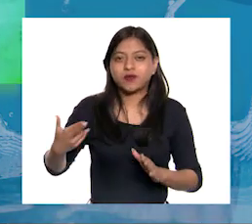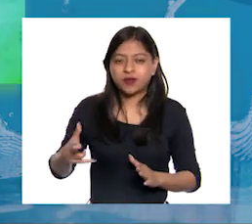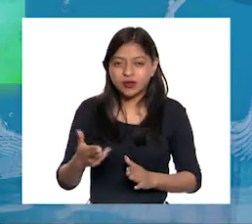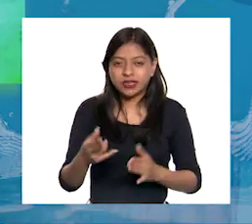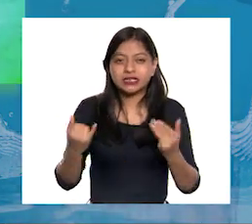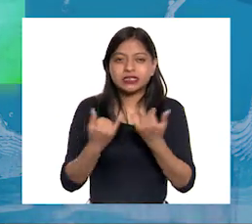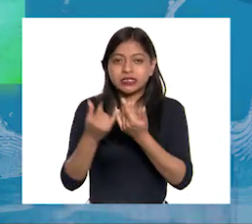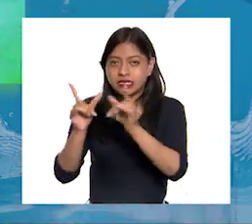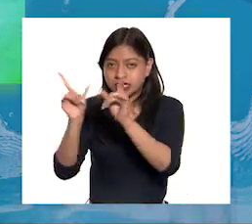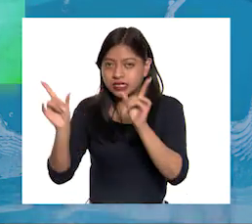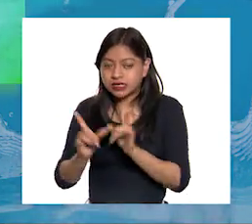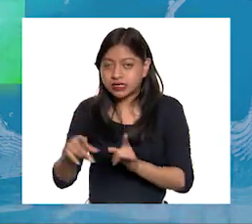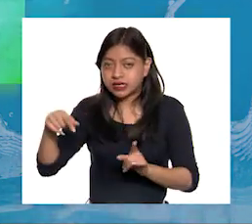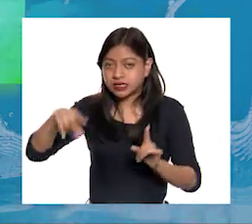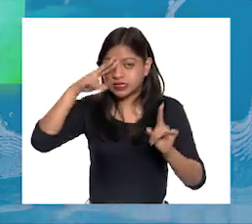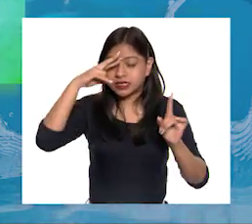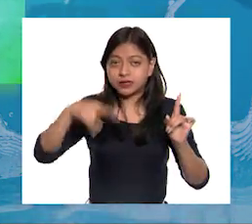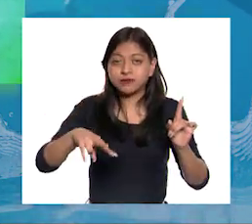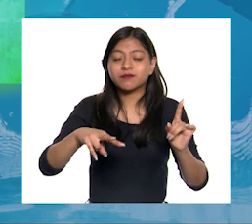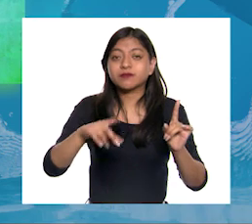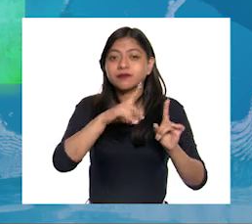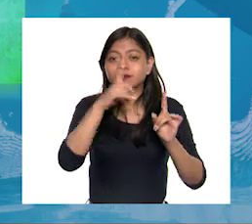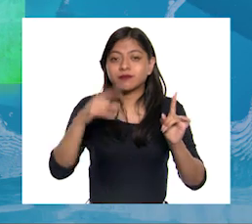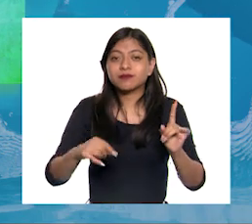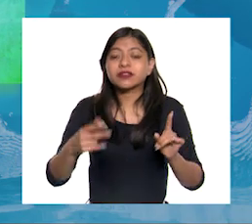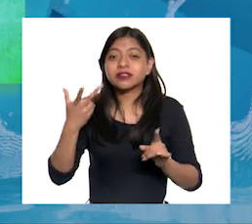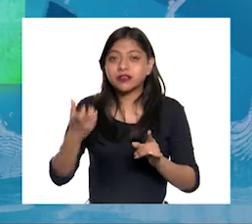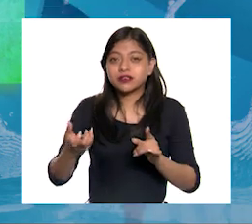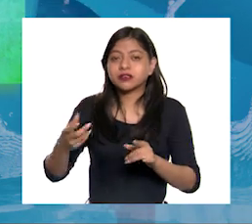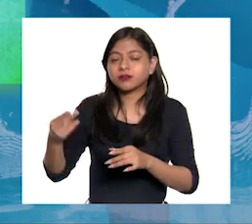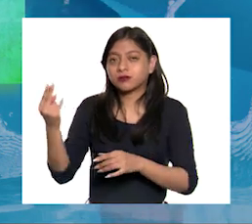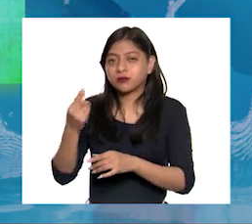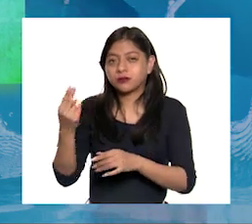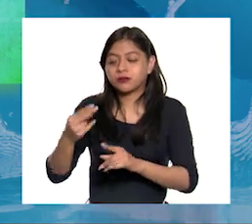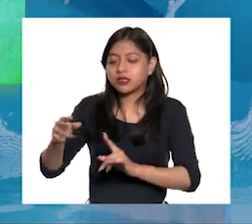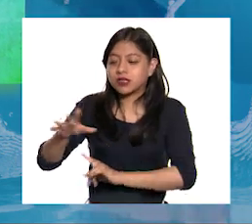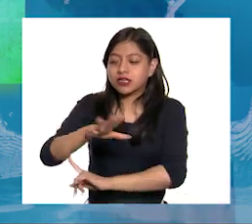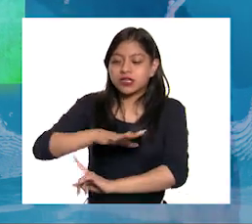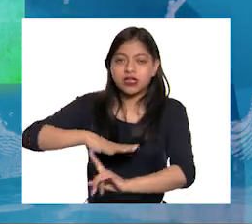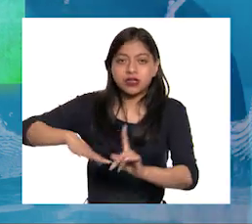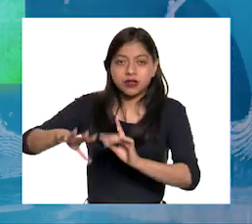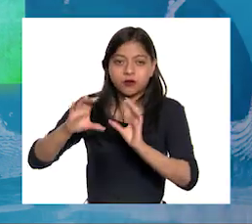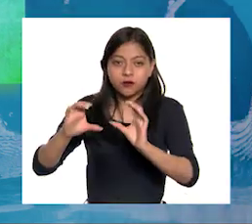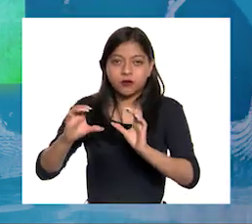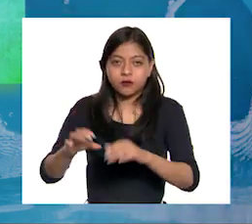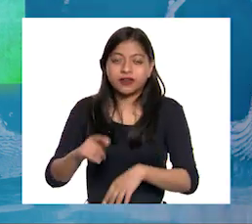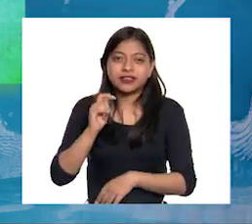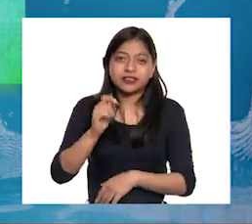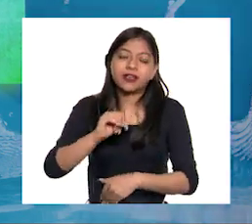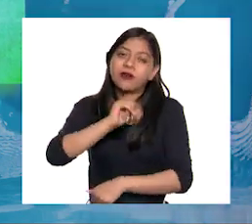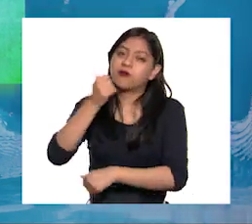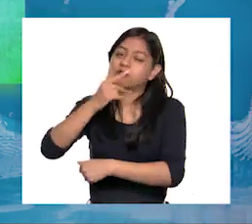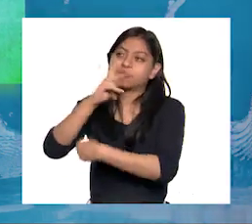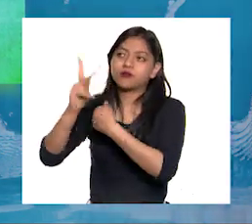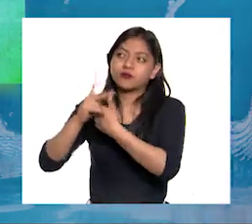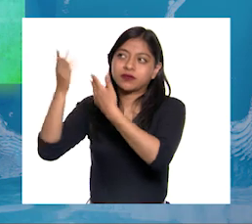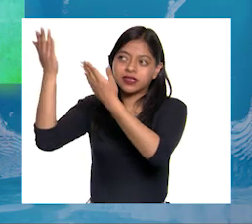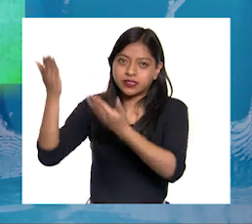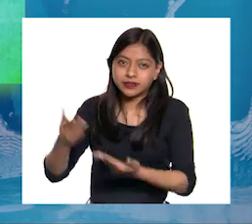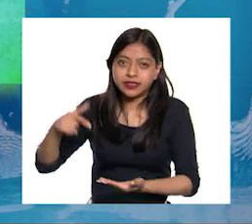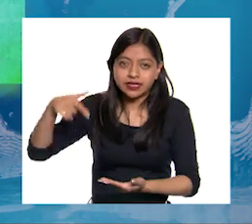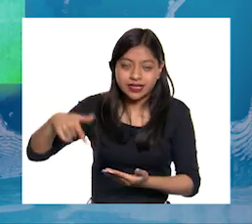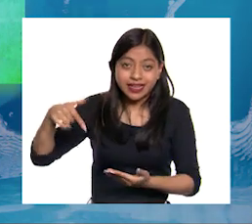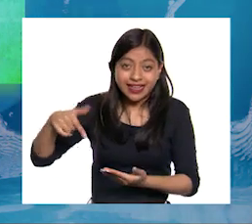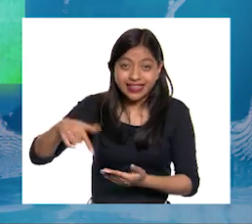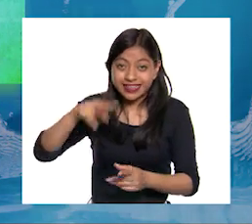y lagos en México Son introducidos y causan problemas a las especies nativas Otras especies importadas, como el blanco del nilo